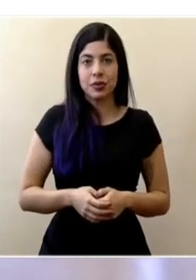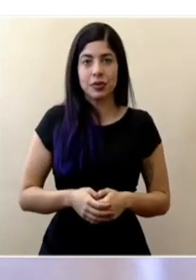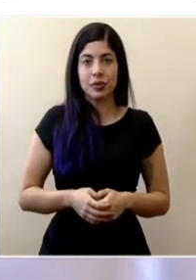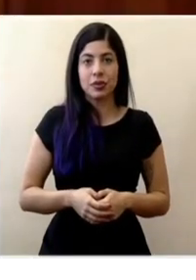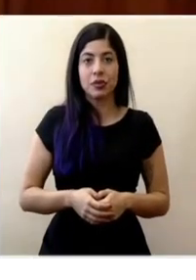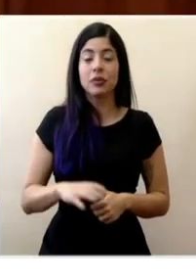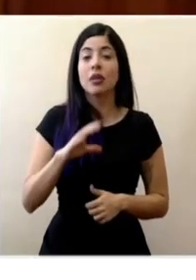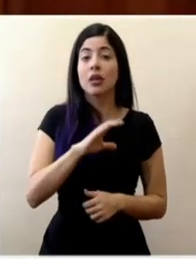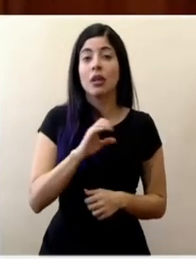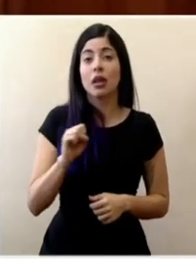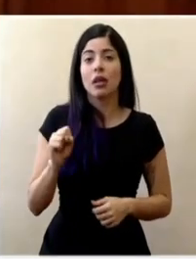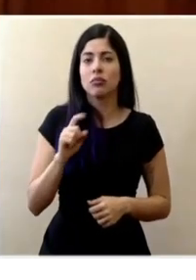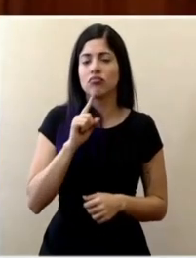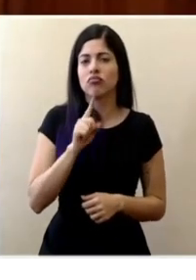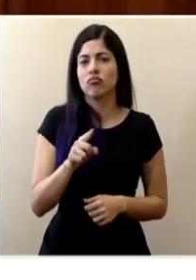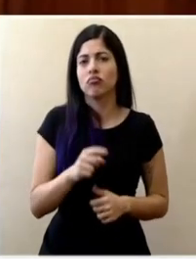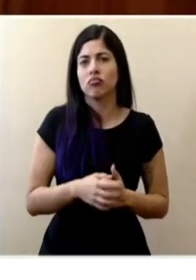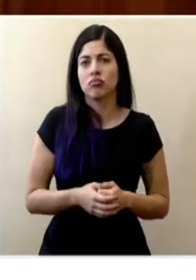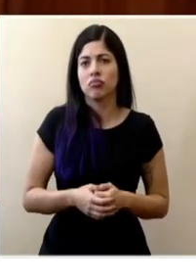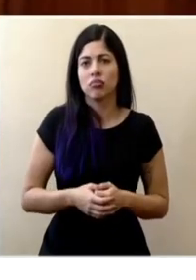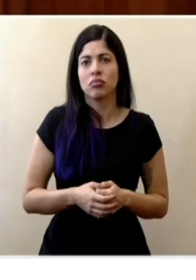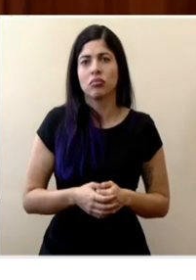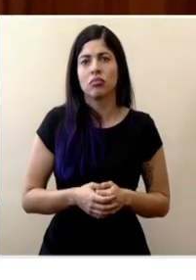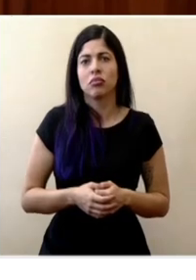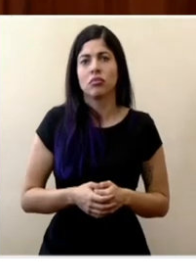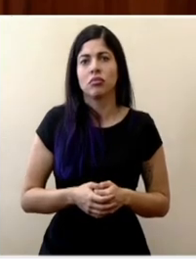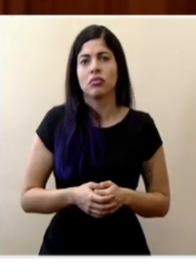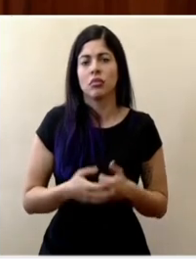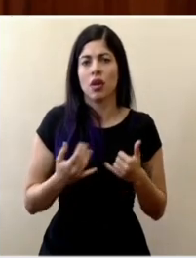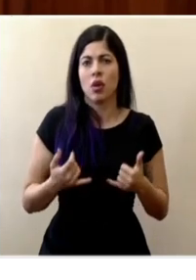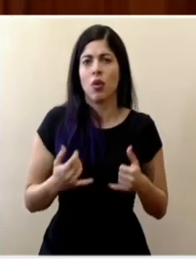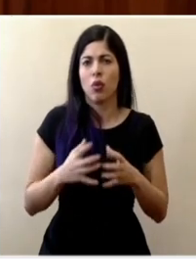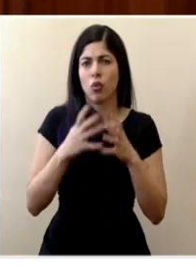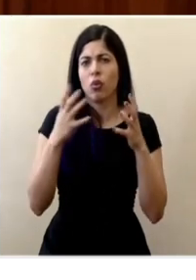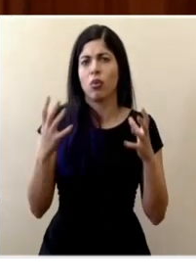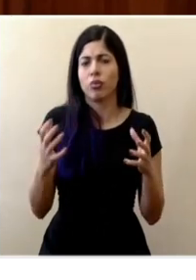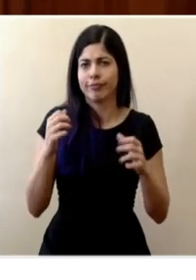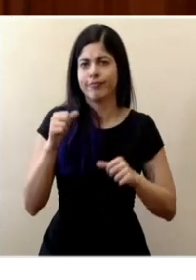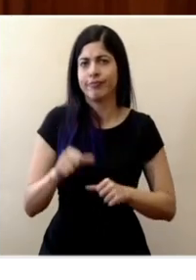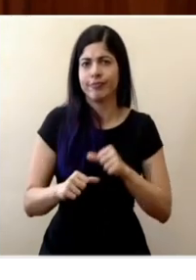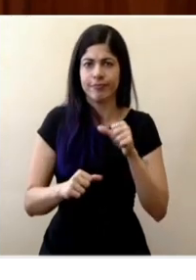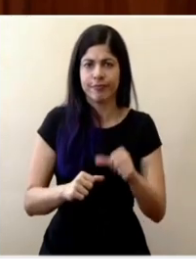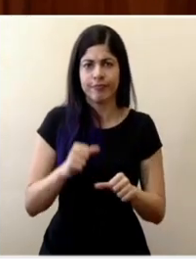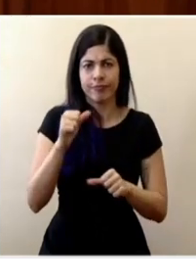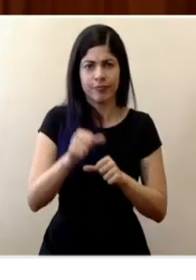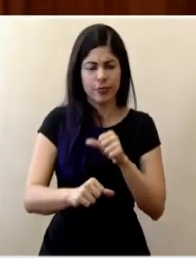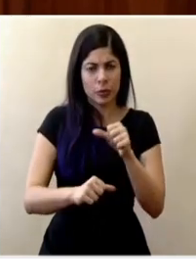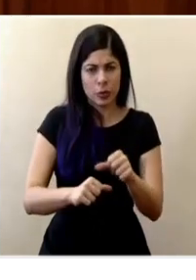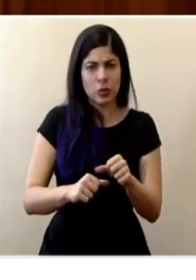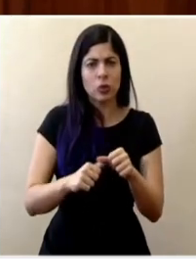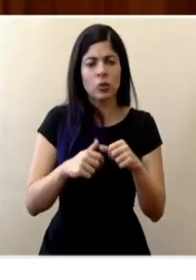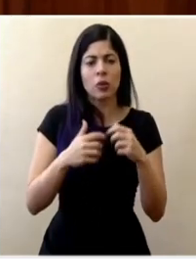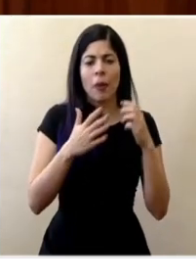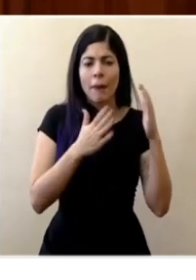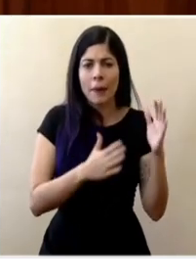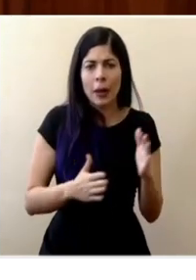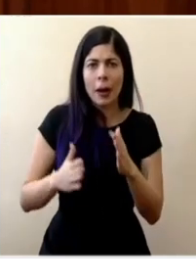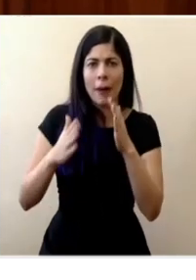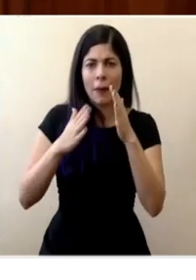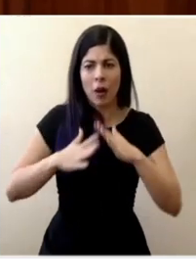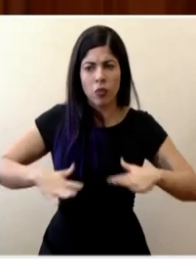La Caja ha hecho y está haciendo un gran esfuerzo en preparar la